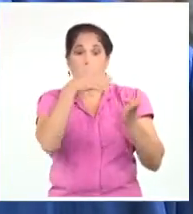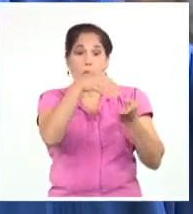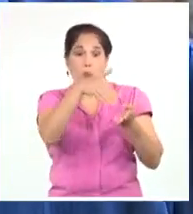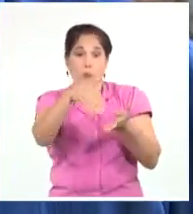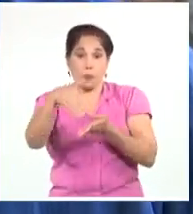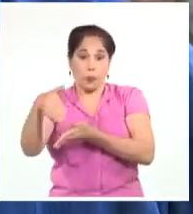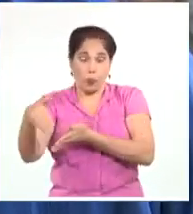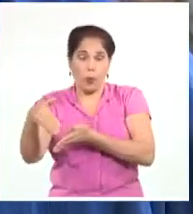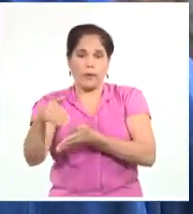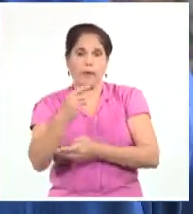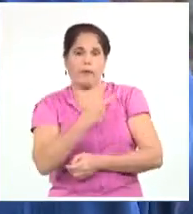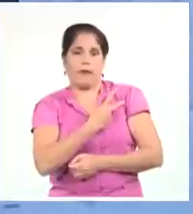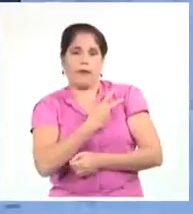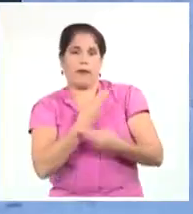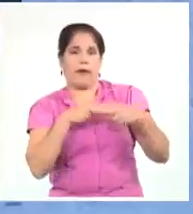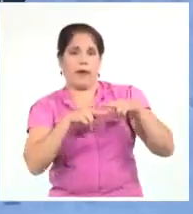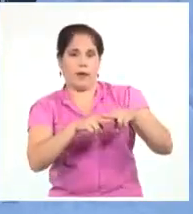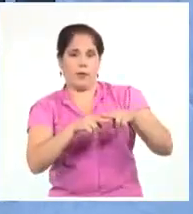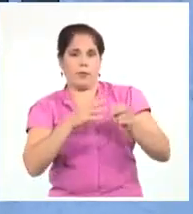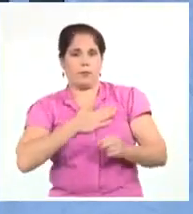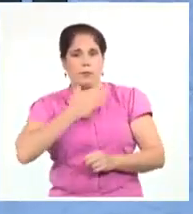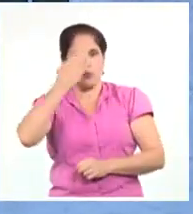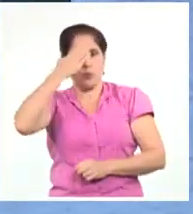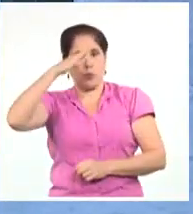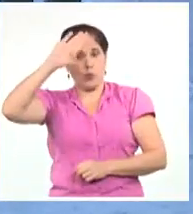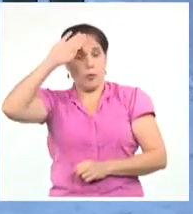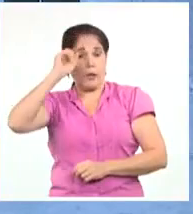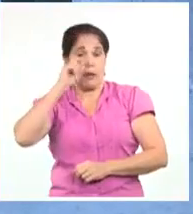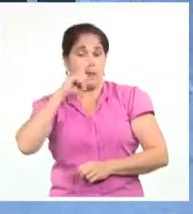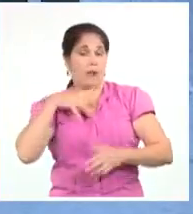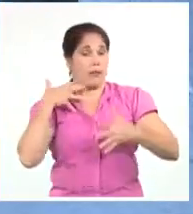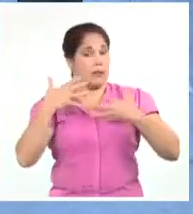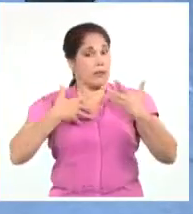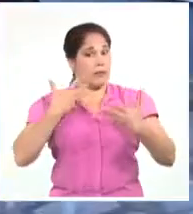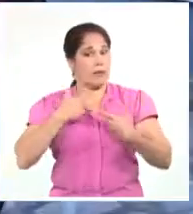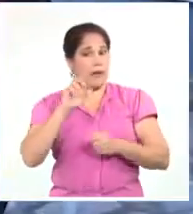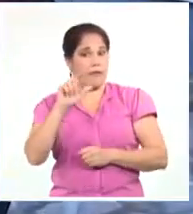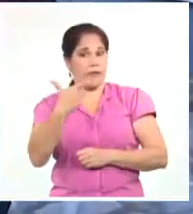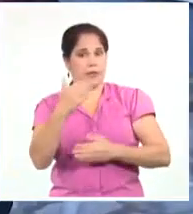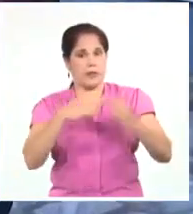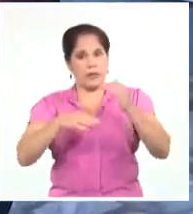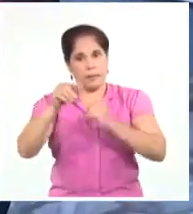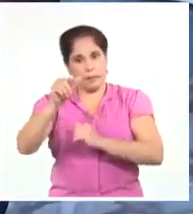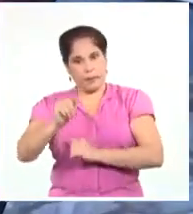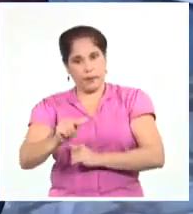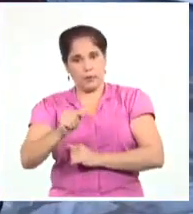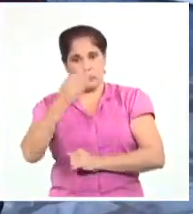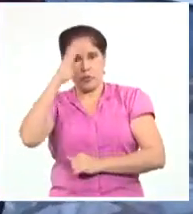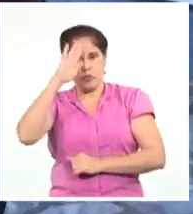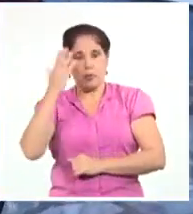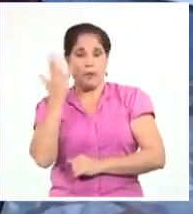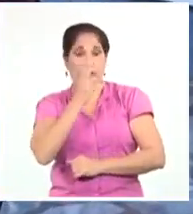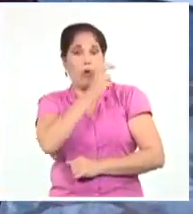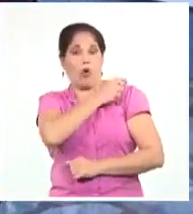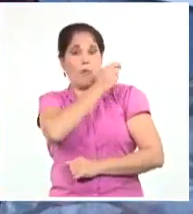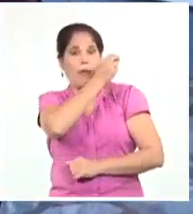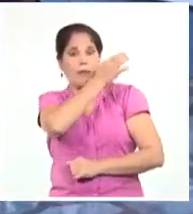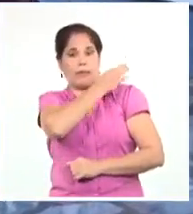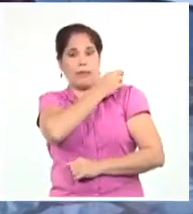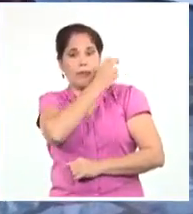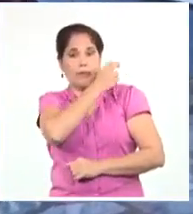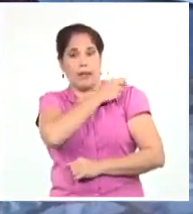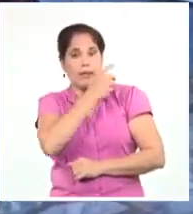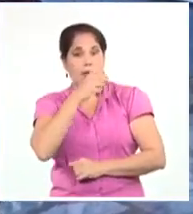caída en combate de Ciro Redondo García. Al concluir el acto, el también vice primer ministro de la República de Cuba, comandante de la revolución,